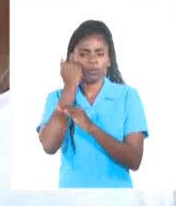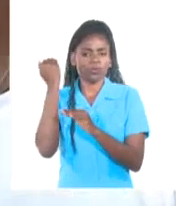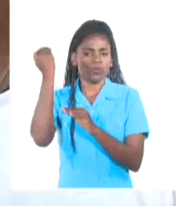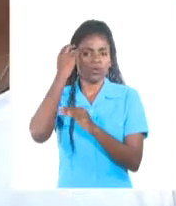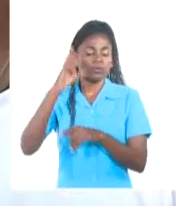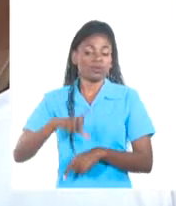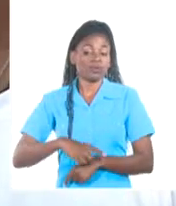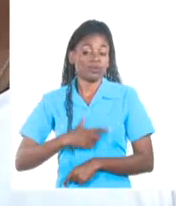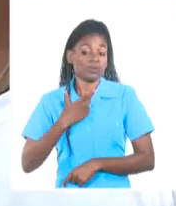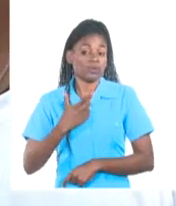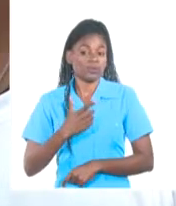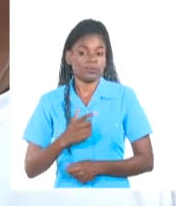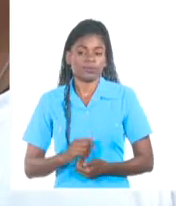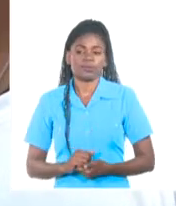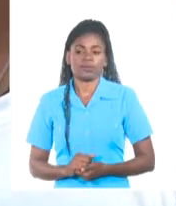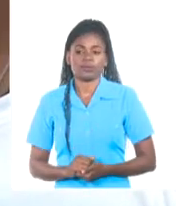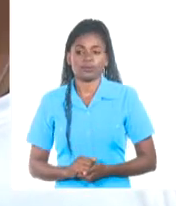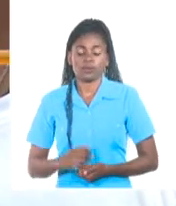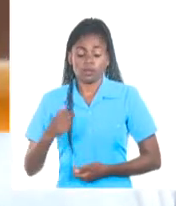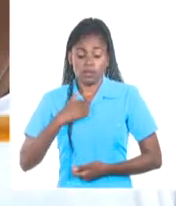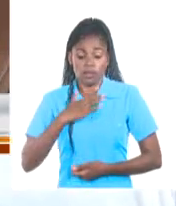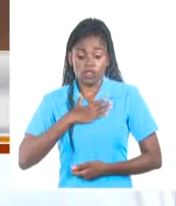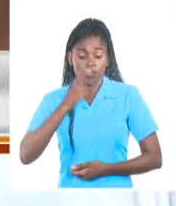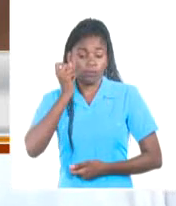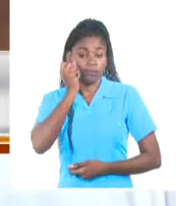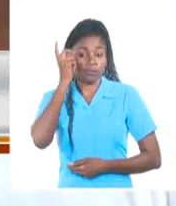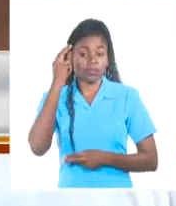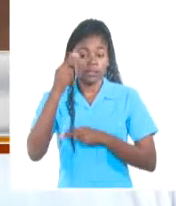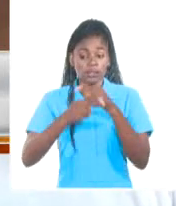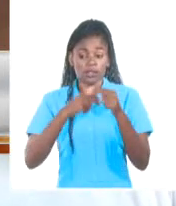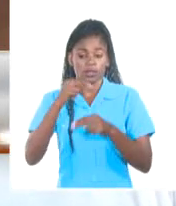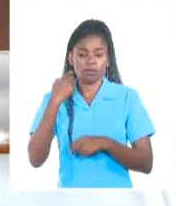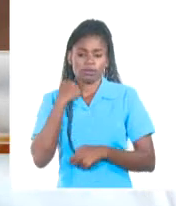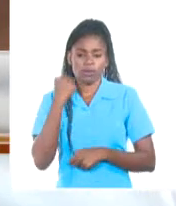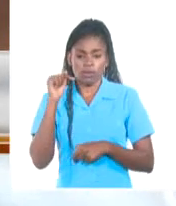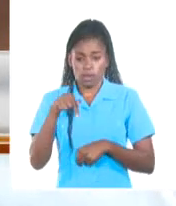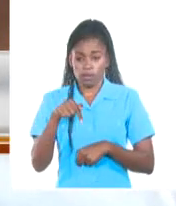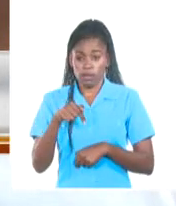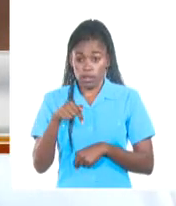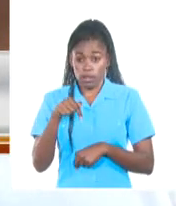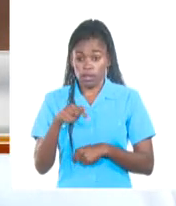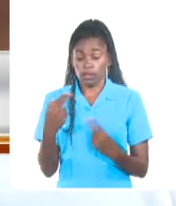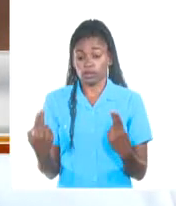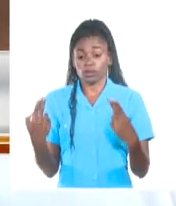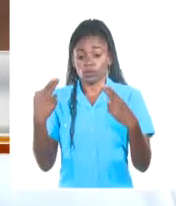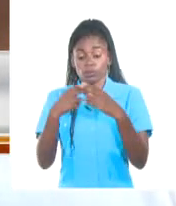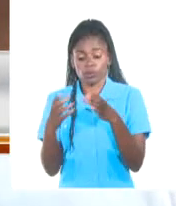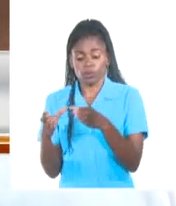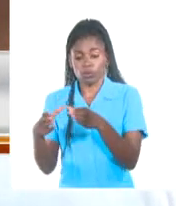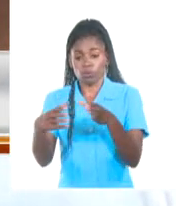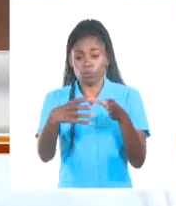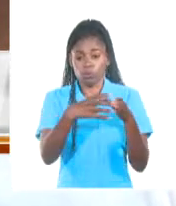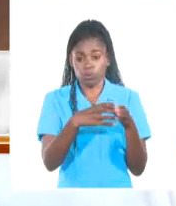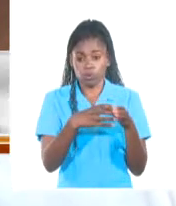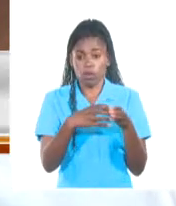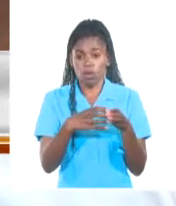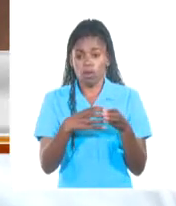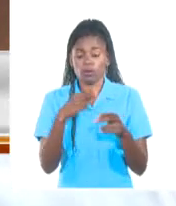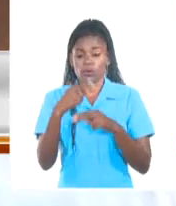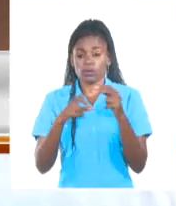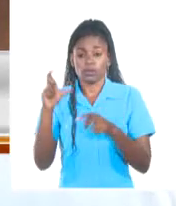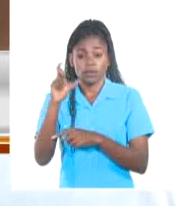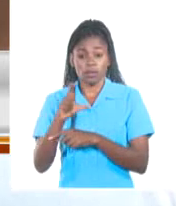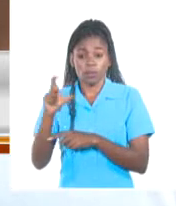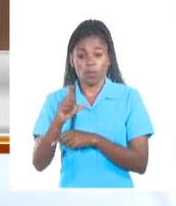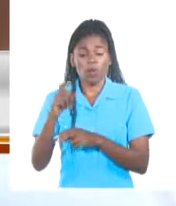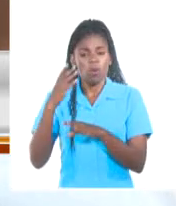cultural. Esta experiencia que se ha hecho este año en este evento de agrupar lo que hace Cuba Literaria, lo que se hace en el Camagüey, lo